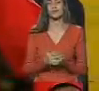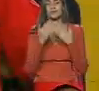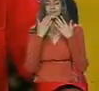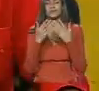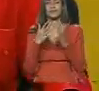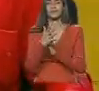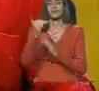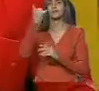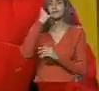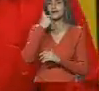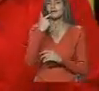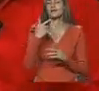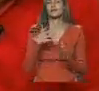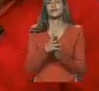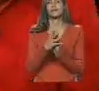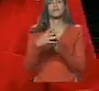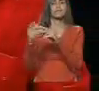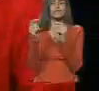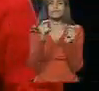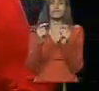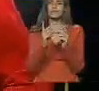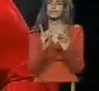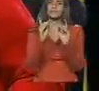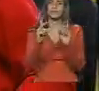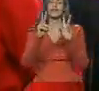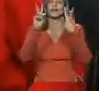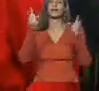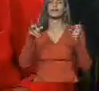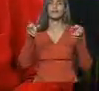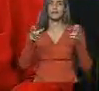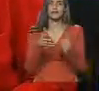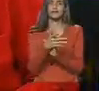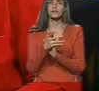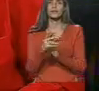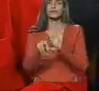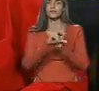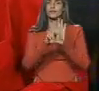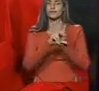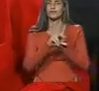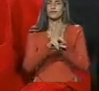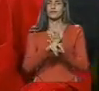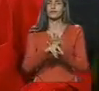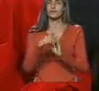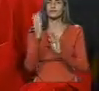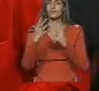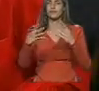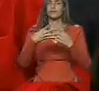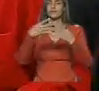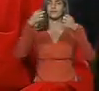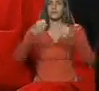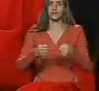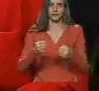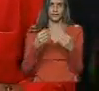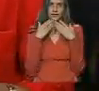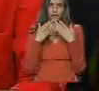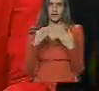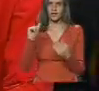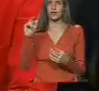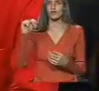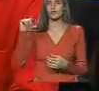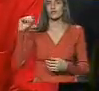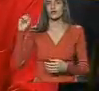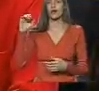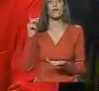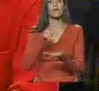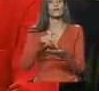debate de hoy lo vamos a dedicar al tema del Código Orgánico Penitenciario. Muchas gracias, Consuelo, por tu